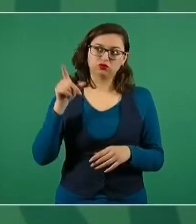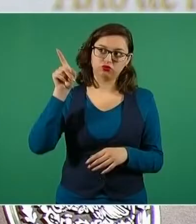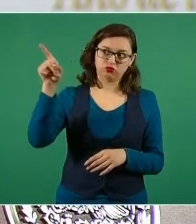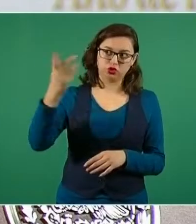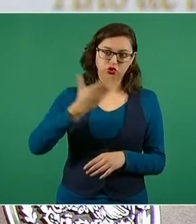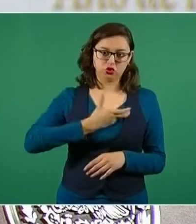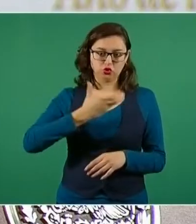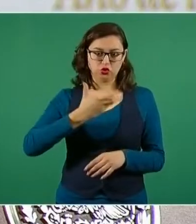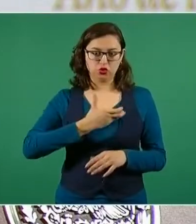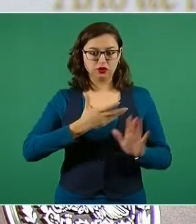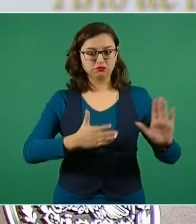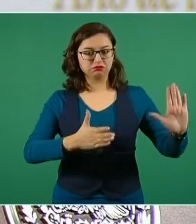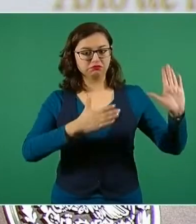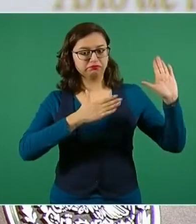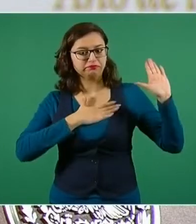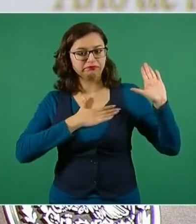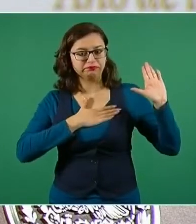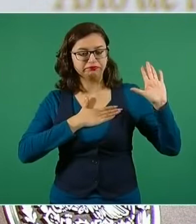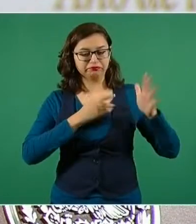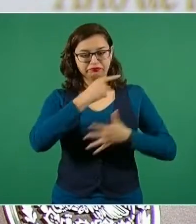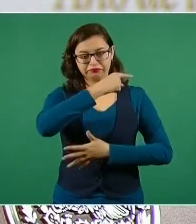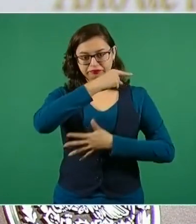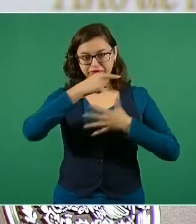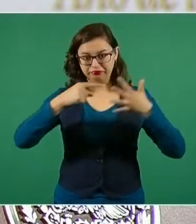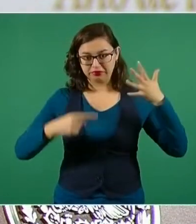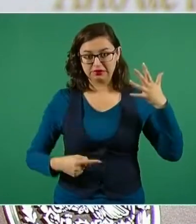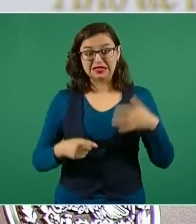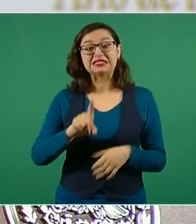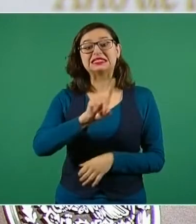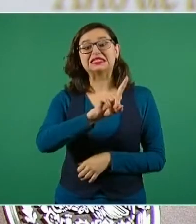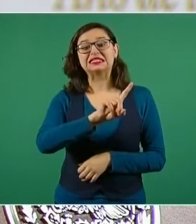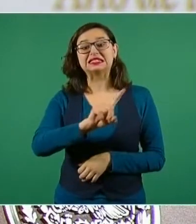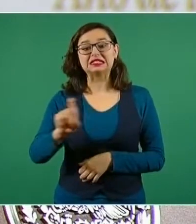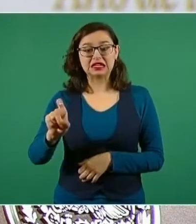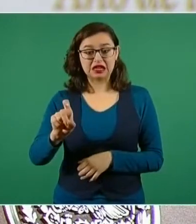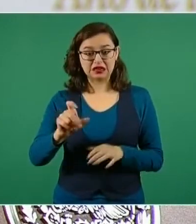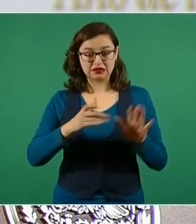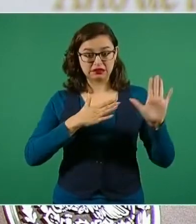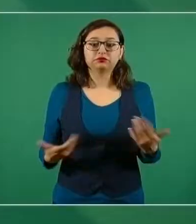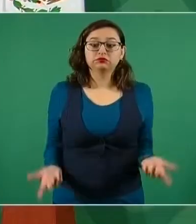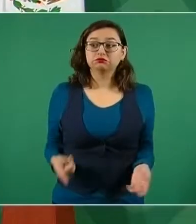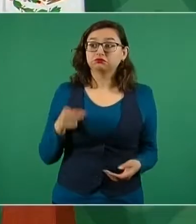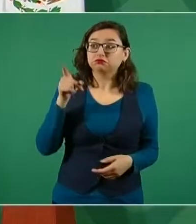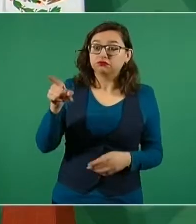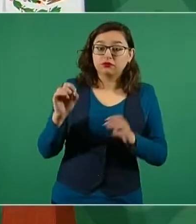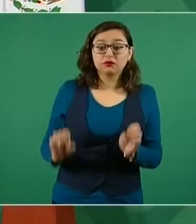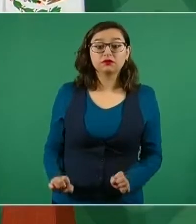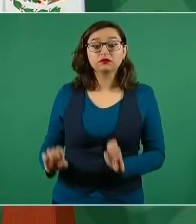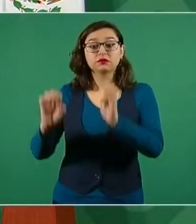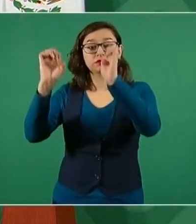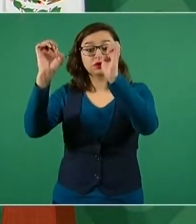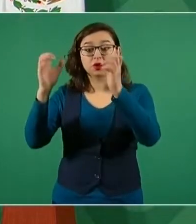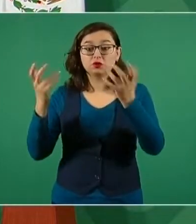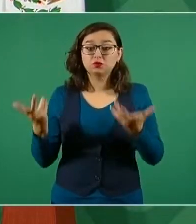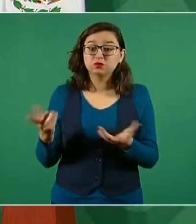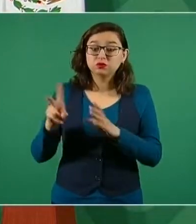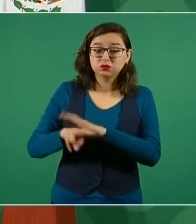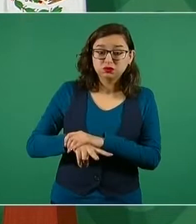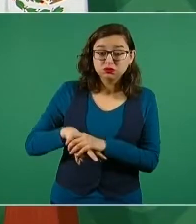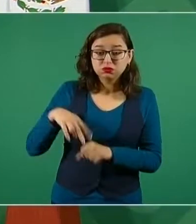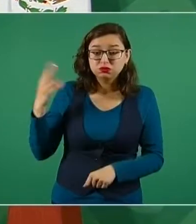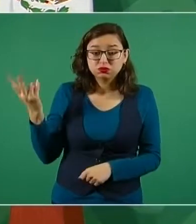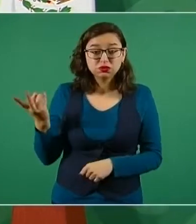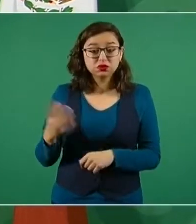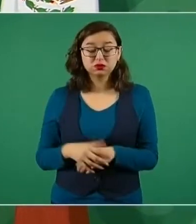compromisos que aún no ha cumplido, el jefe del Ejecutivo Federal explicó que ya se avanza en esto, pues la pandemia por COVID-19